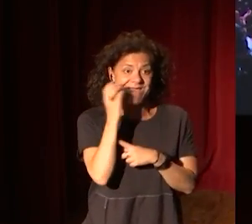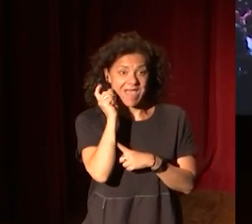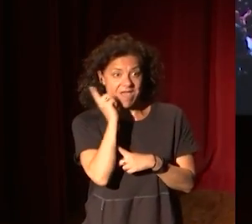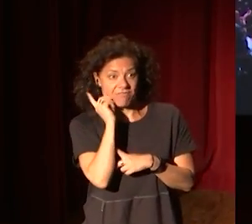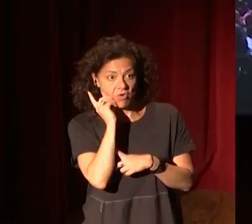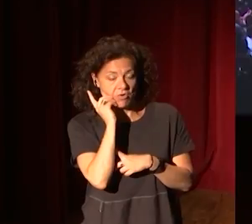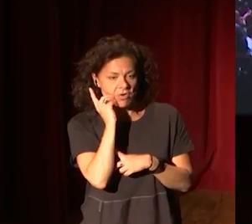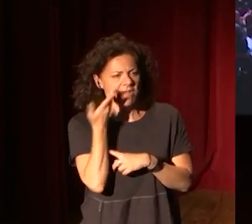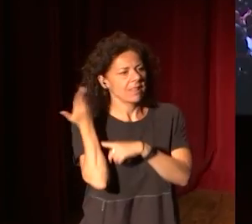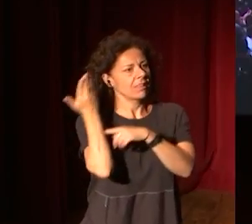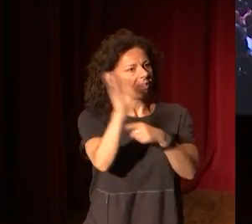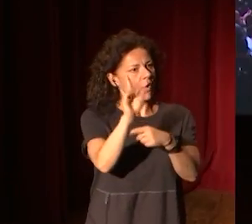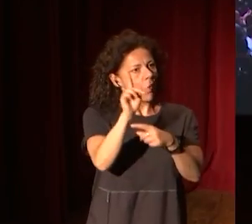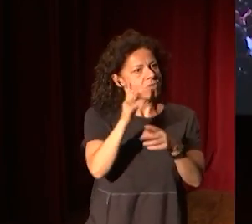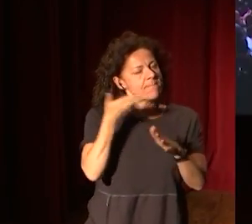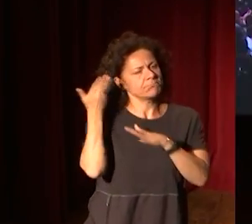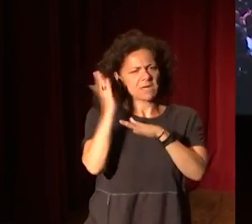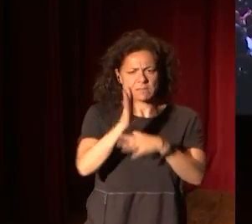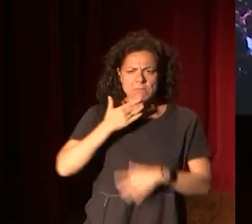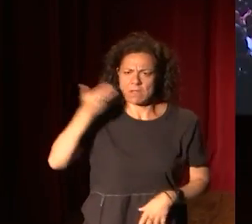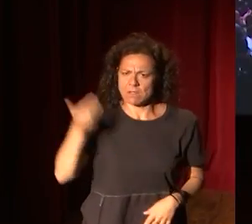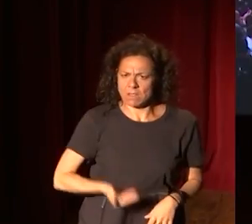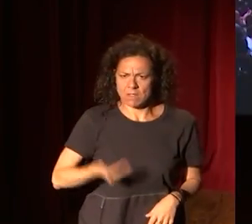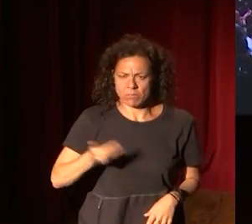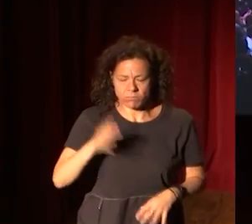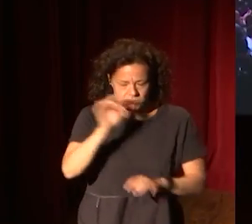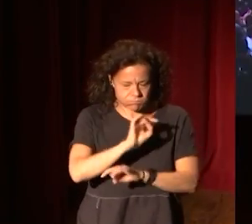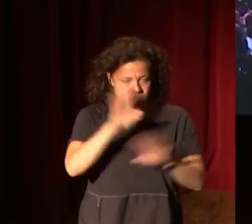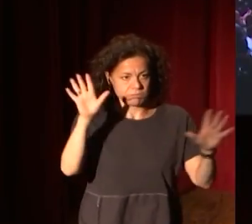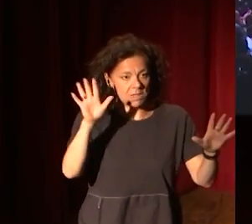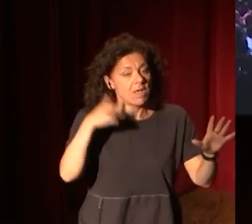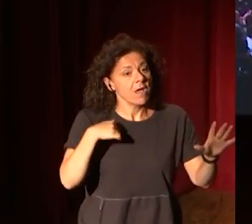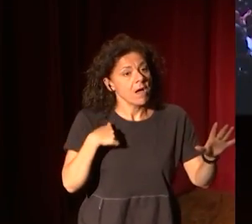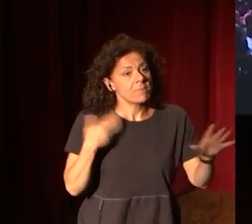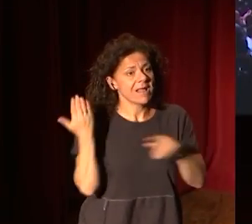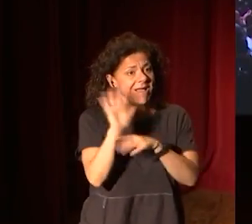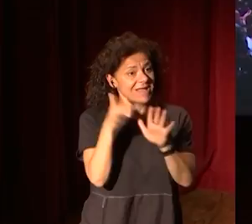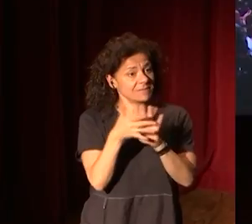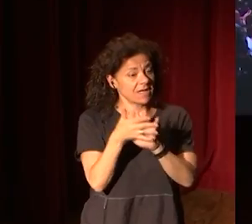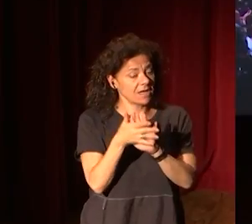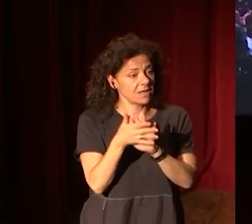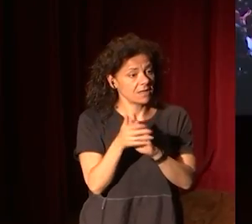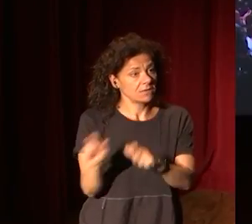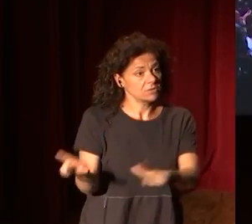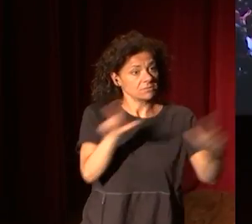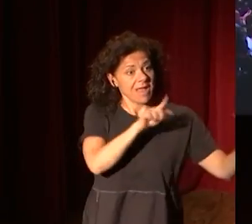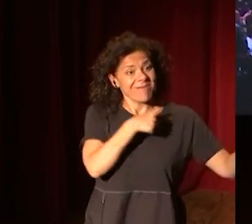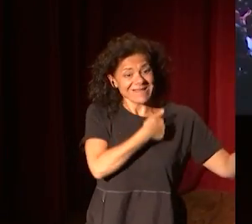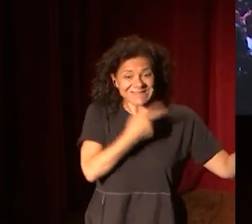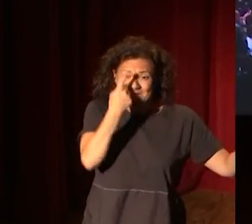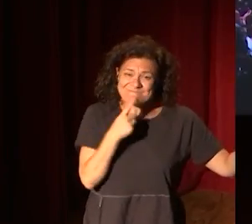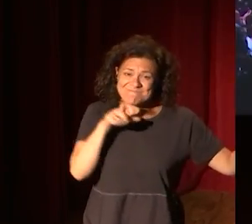gran, la llamada Keynote, ¿no?, una gran presentación casi espectacular para contar un dispositivo. Es interesante esta imagen, me gusta porque